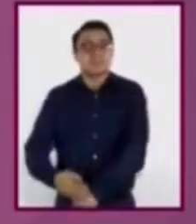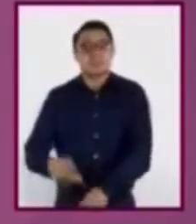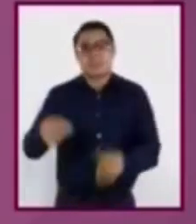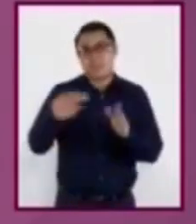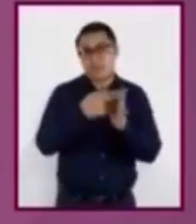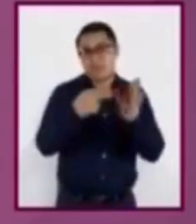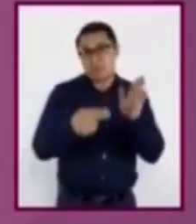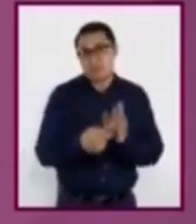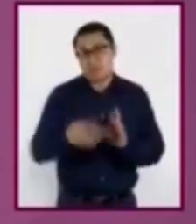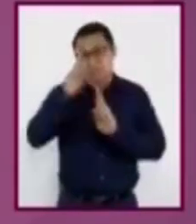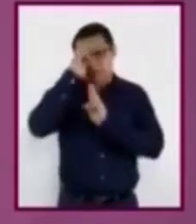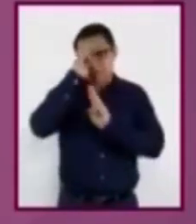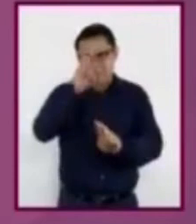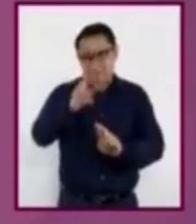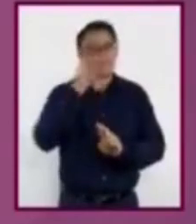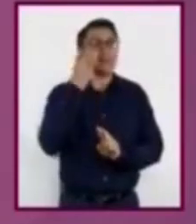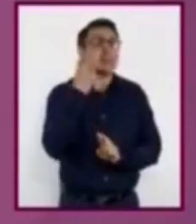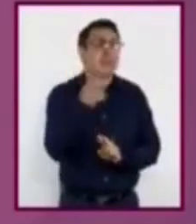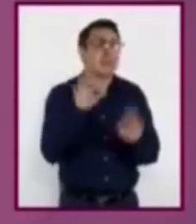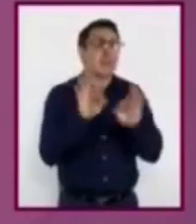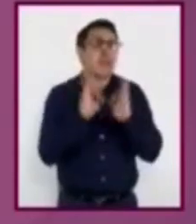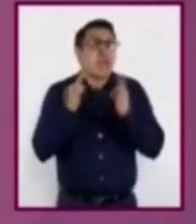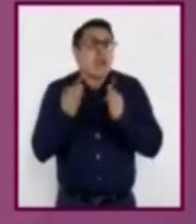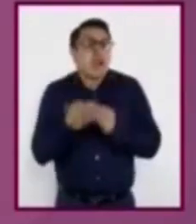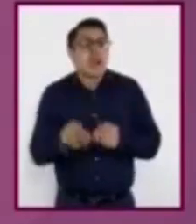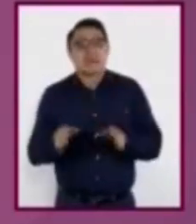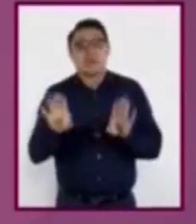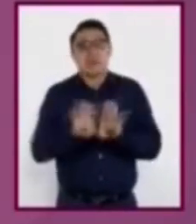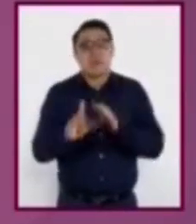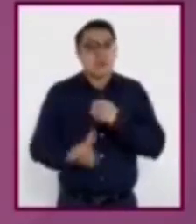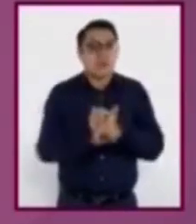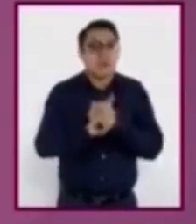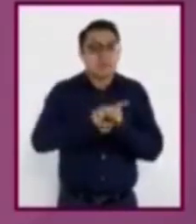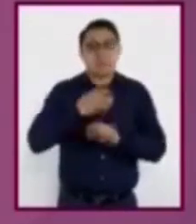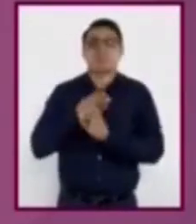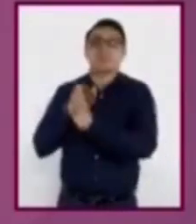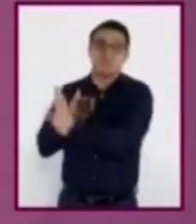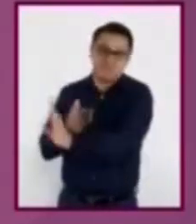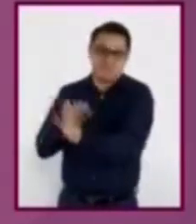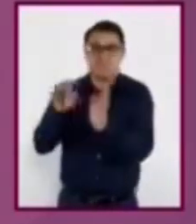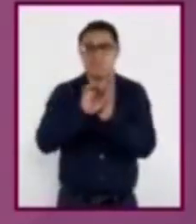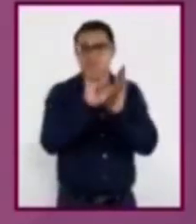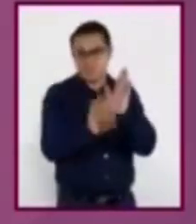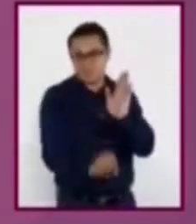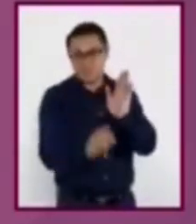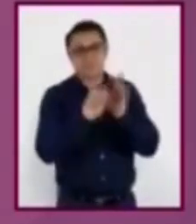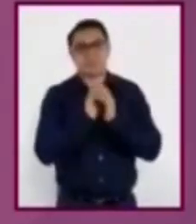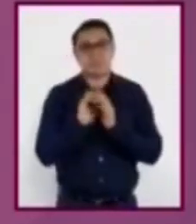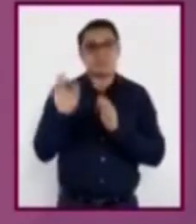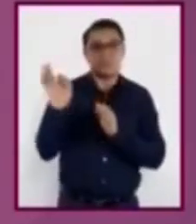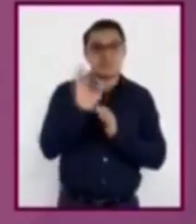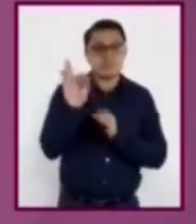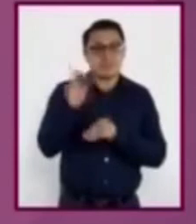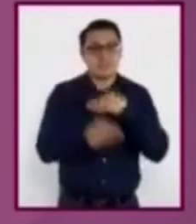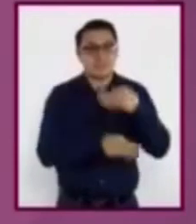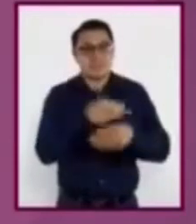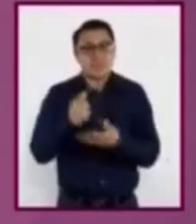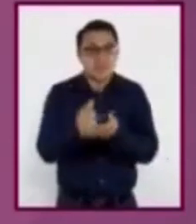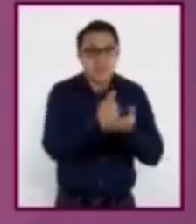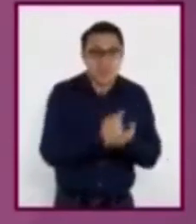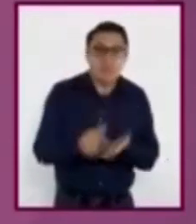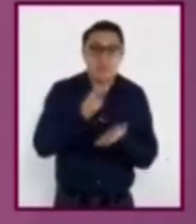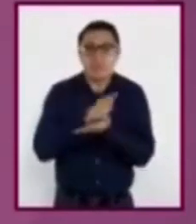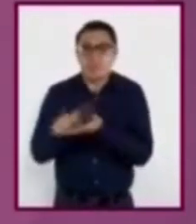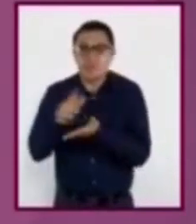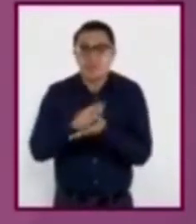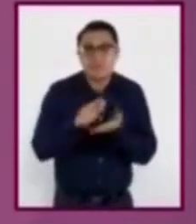casa puede ser una estrategia para evitar conflictos en el hogar. Por ejemplo, si todos ayudan a conservar la limpieza